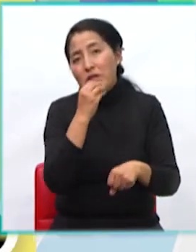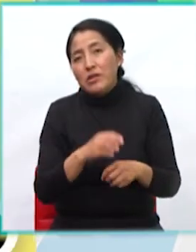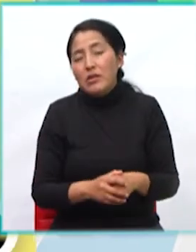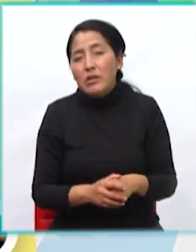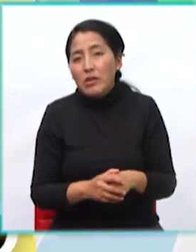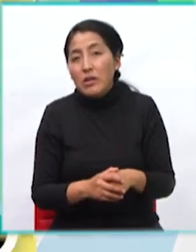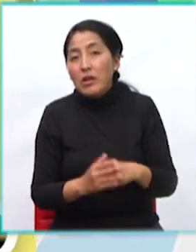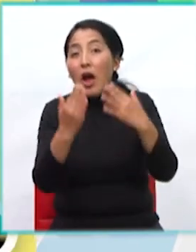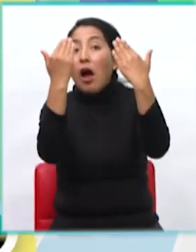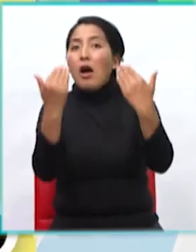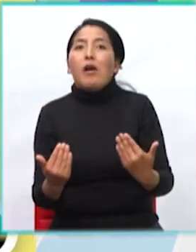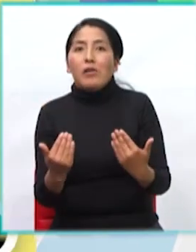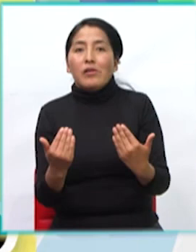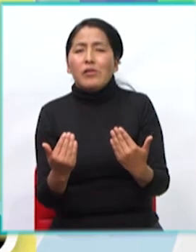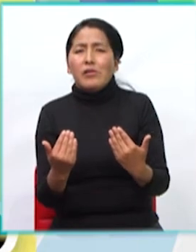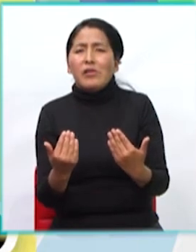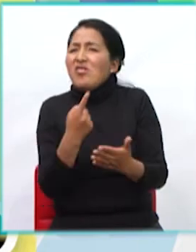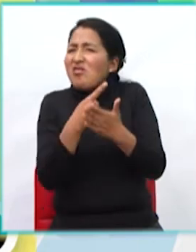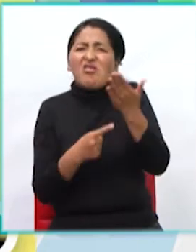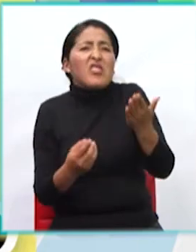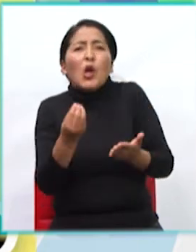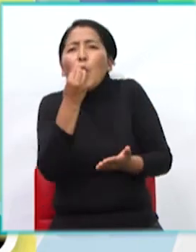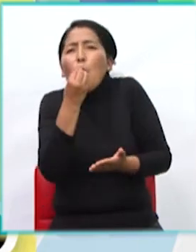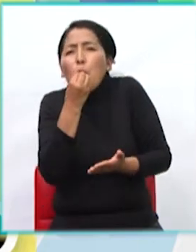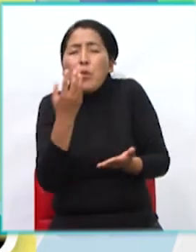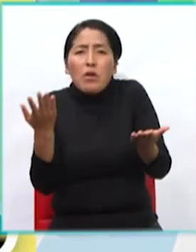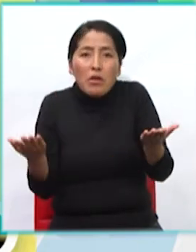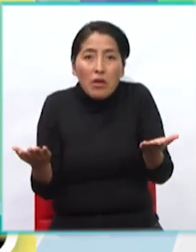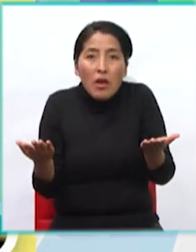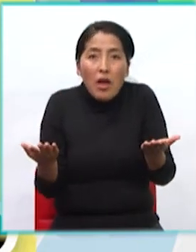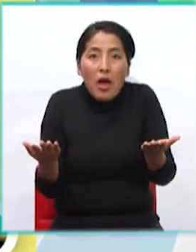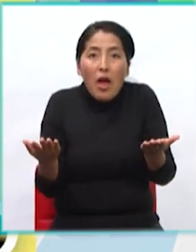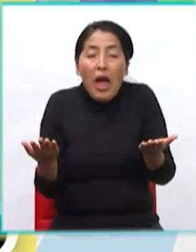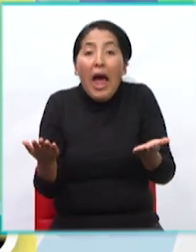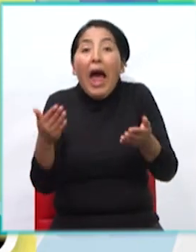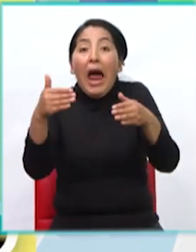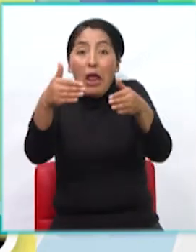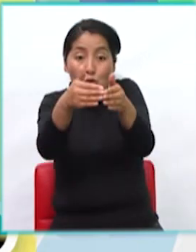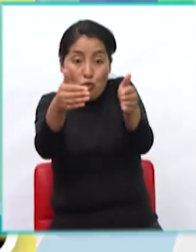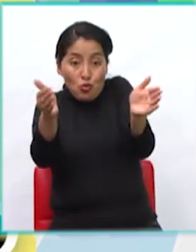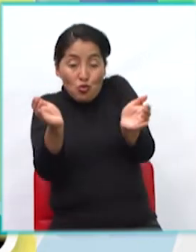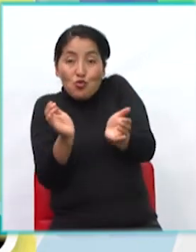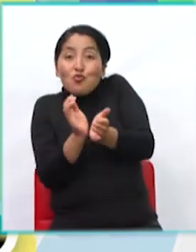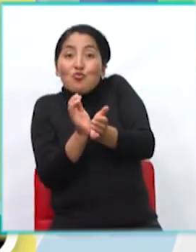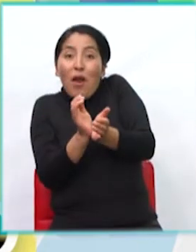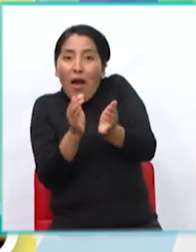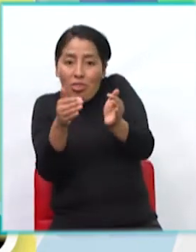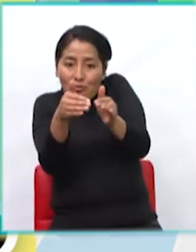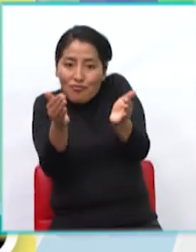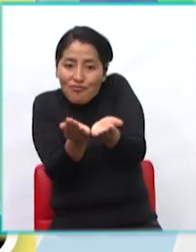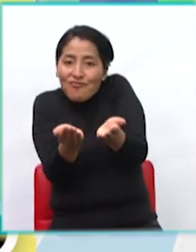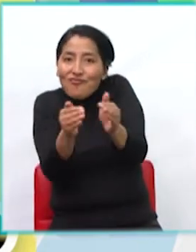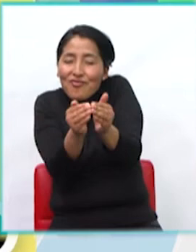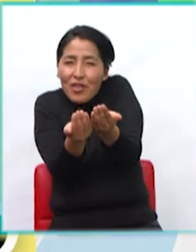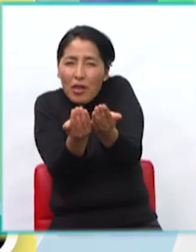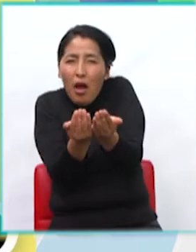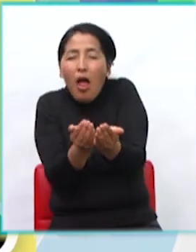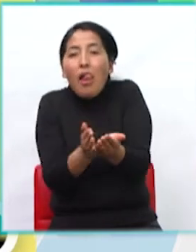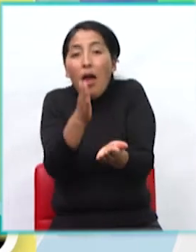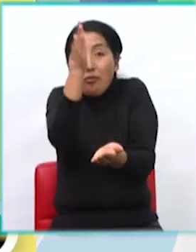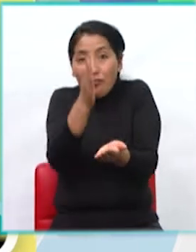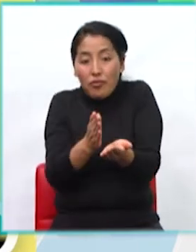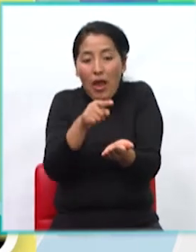comer entonces? La mitad del plato de verduras y hortalizas. Cuarta parte debes tener una harina.